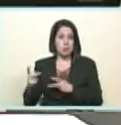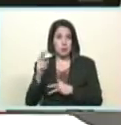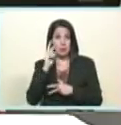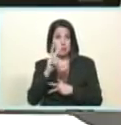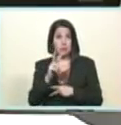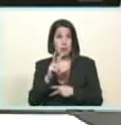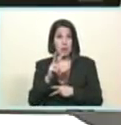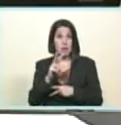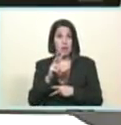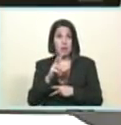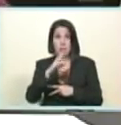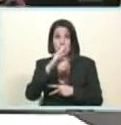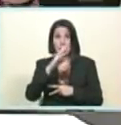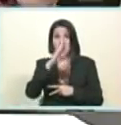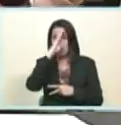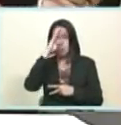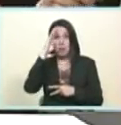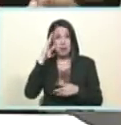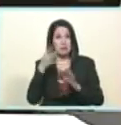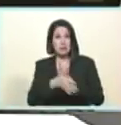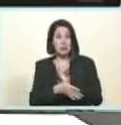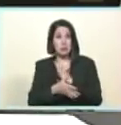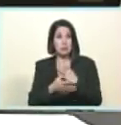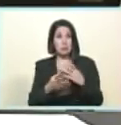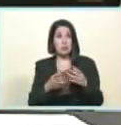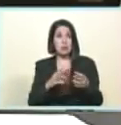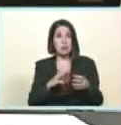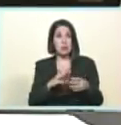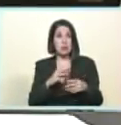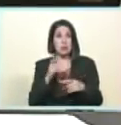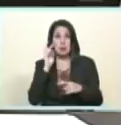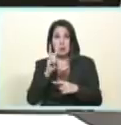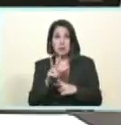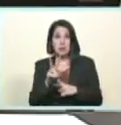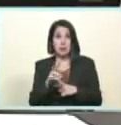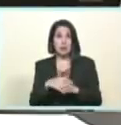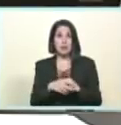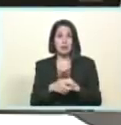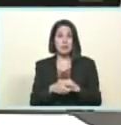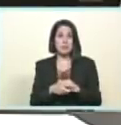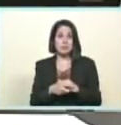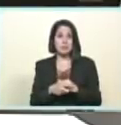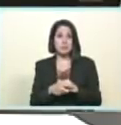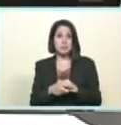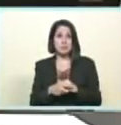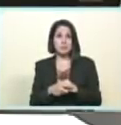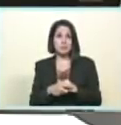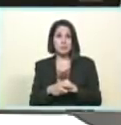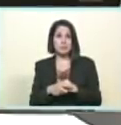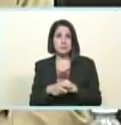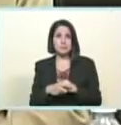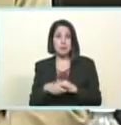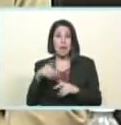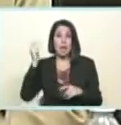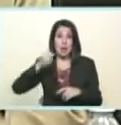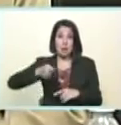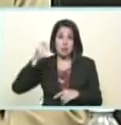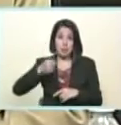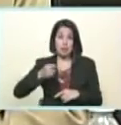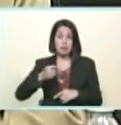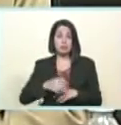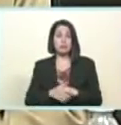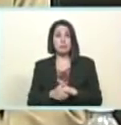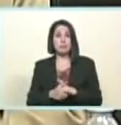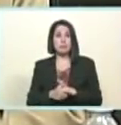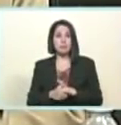solamente quiero felicitar y agradecer de corazón al compañero